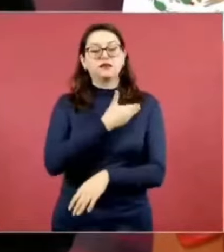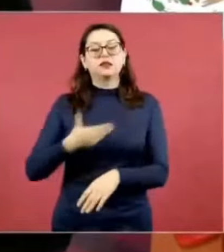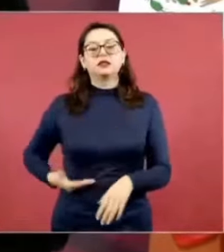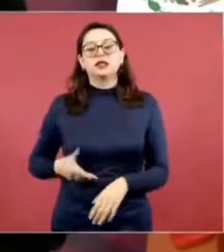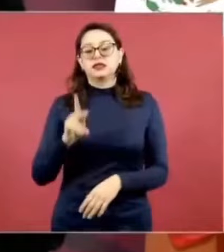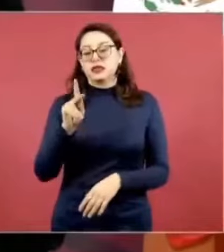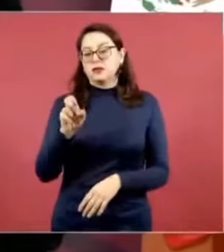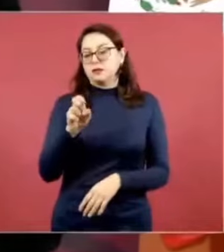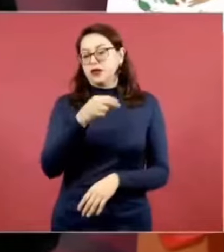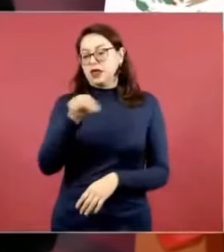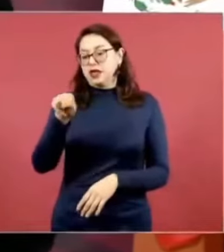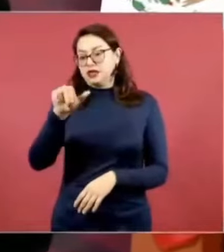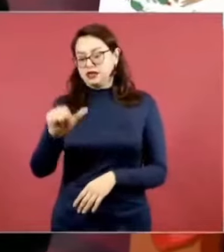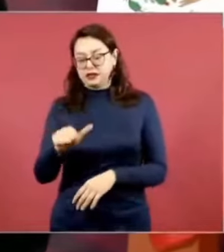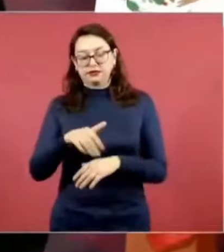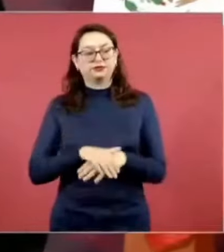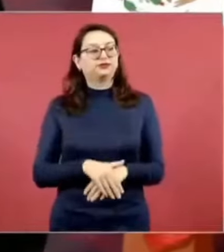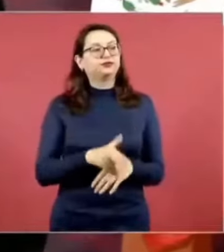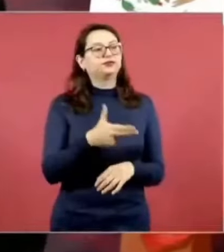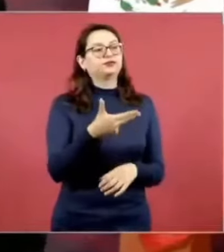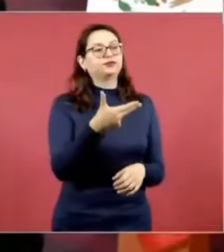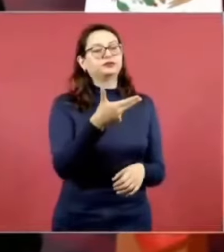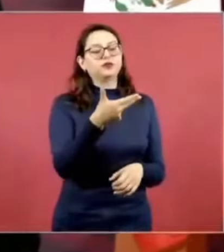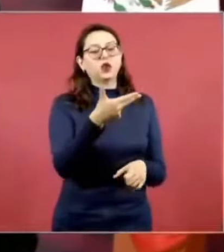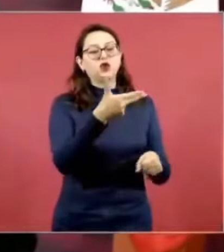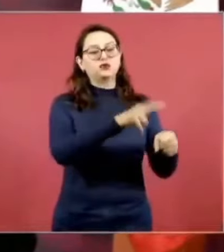116 mil millones de pesos